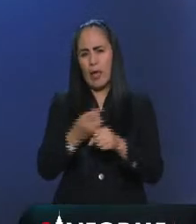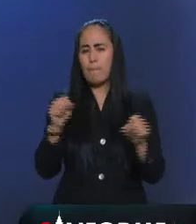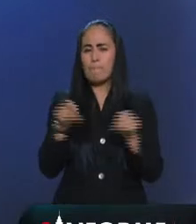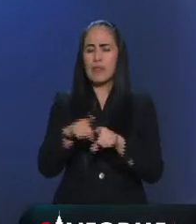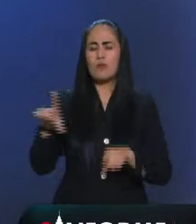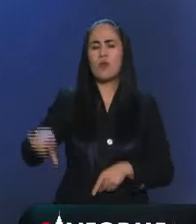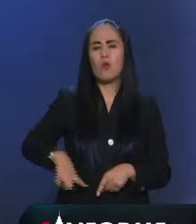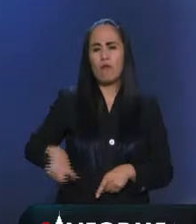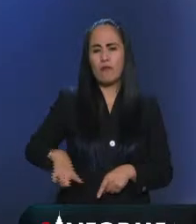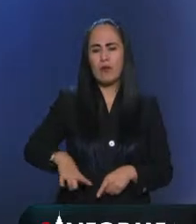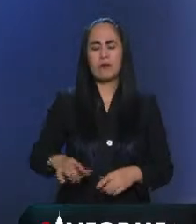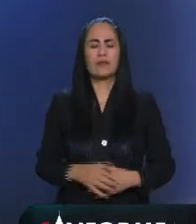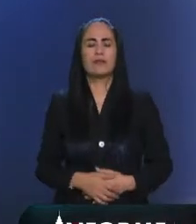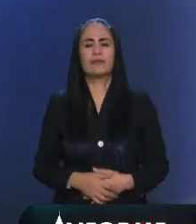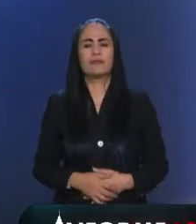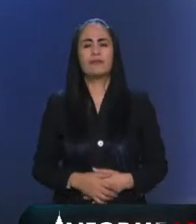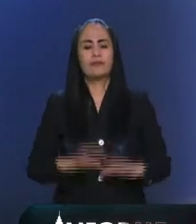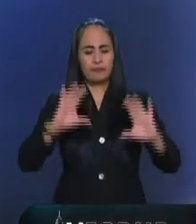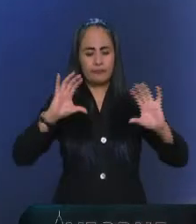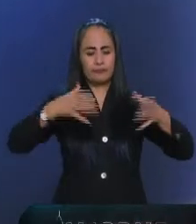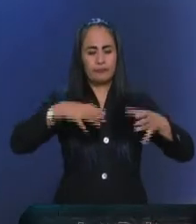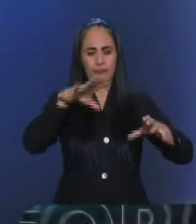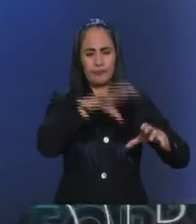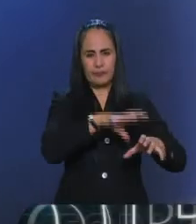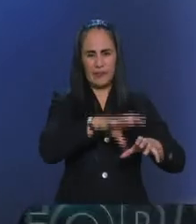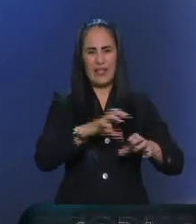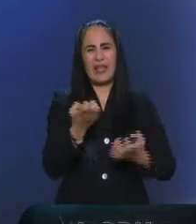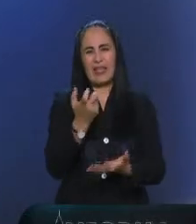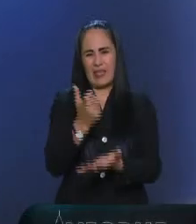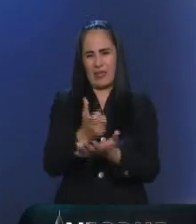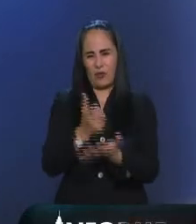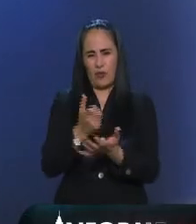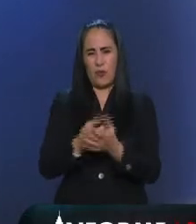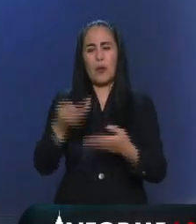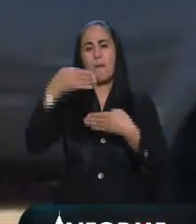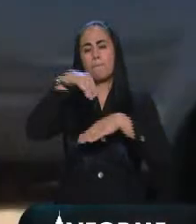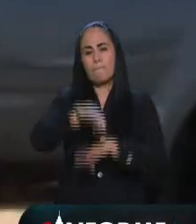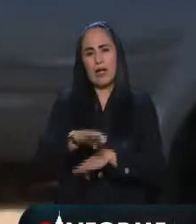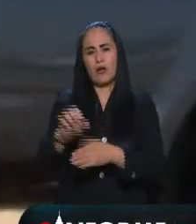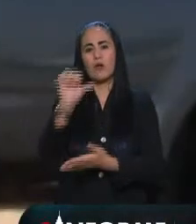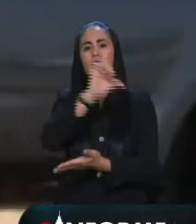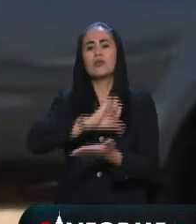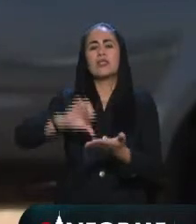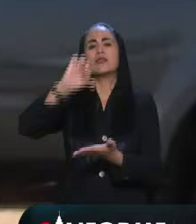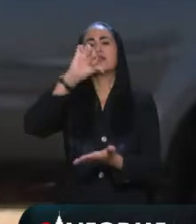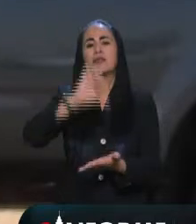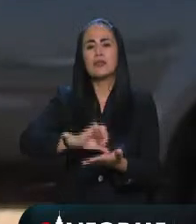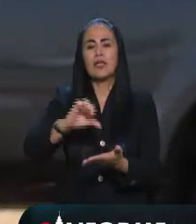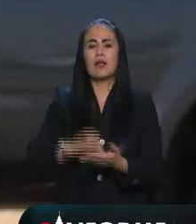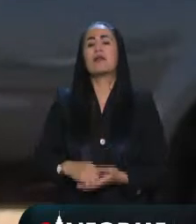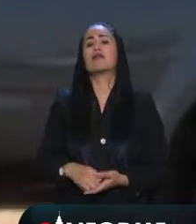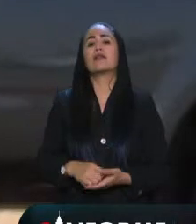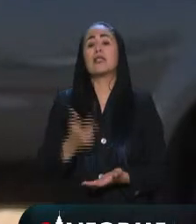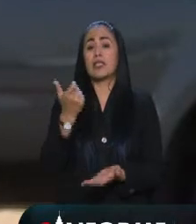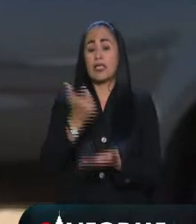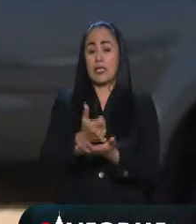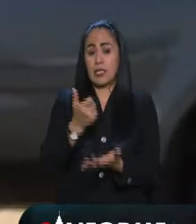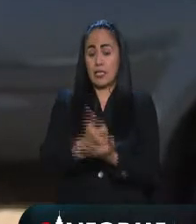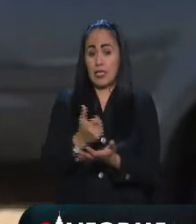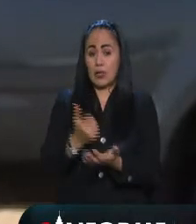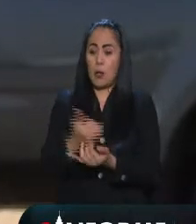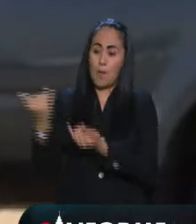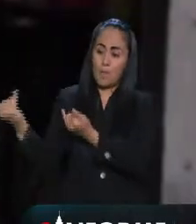más temas relacionados al sector económico el Banco Central informó este lunes que los envíos de dinero de los mexicanos que viven y